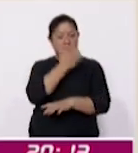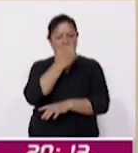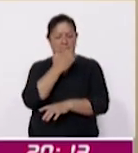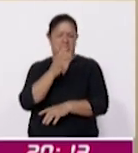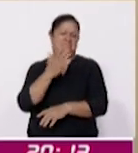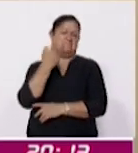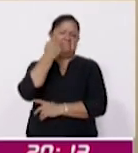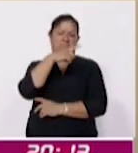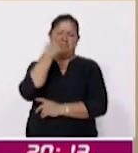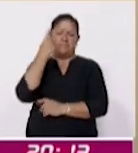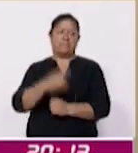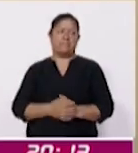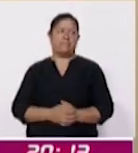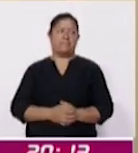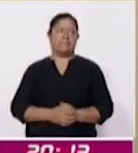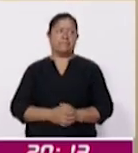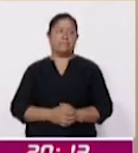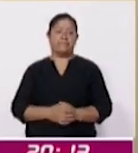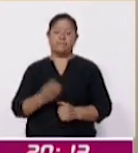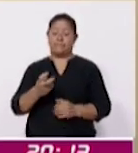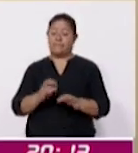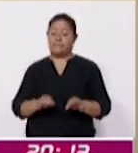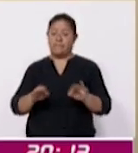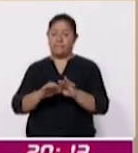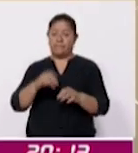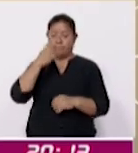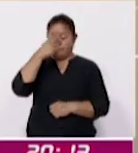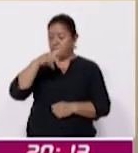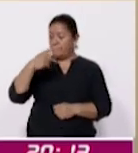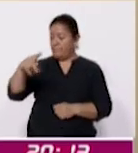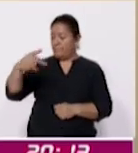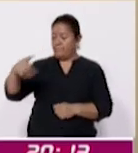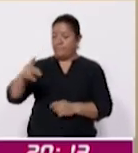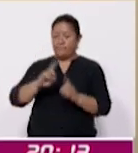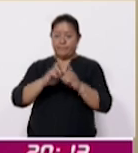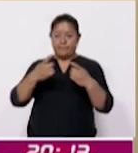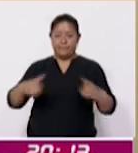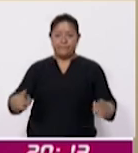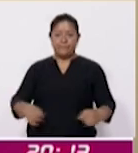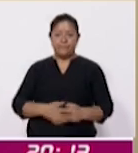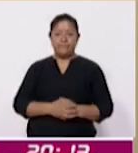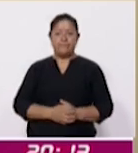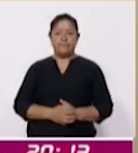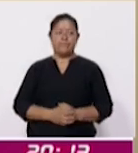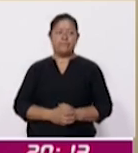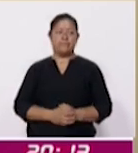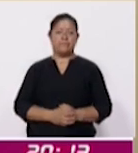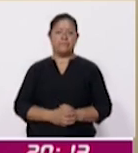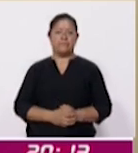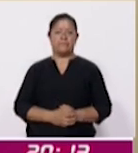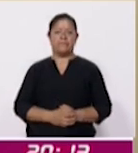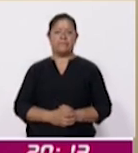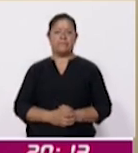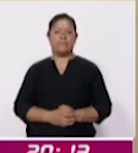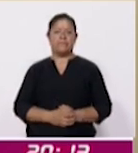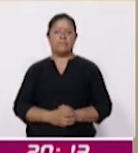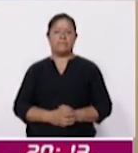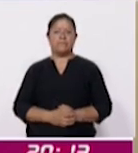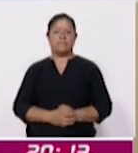Es muy importante para su desarrollo emocional,